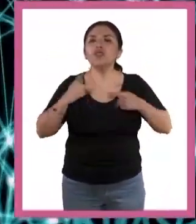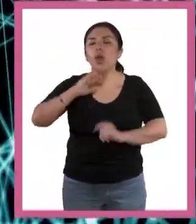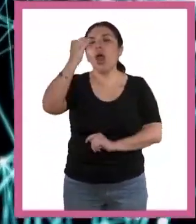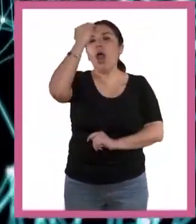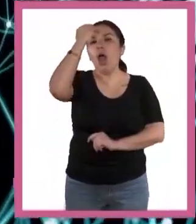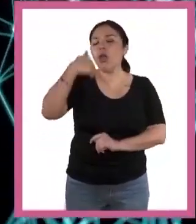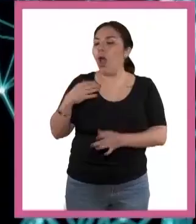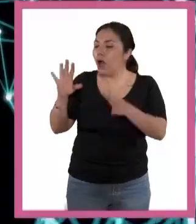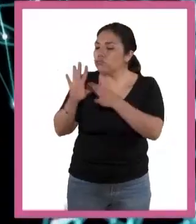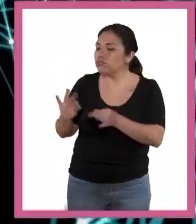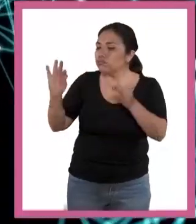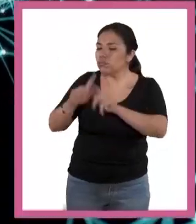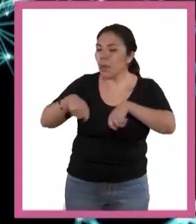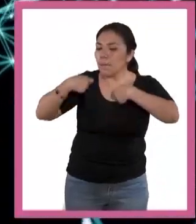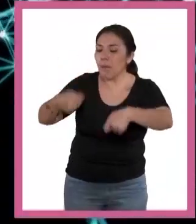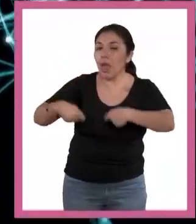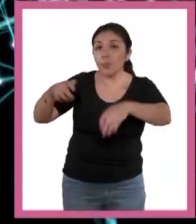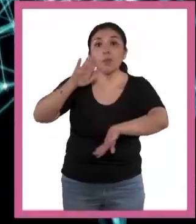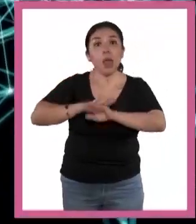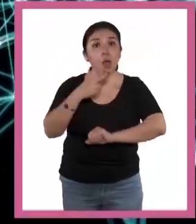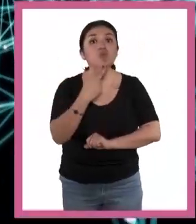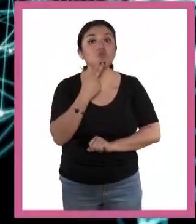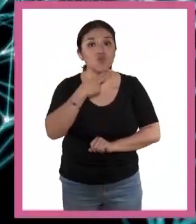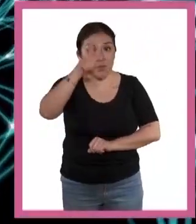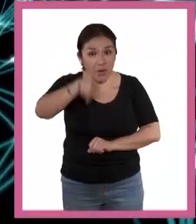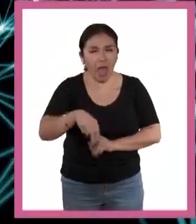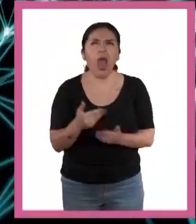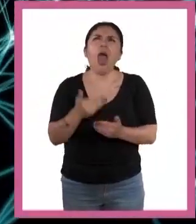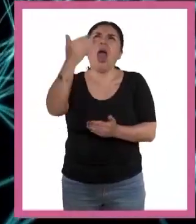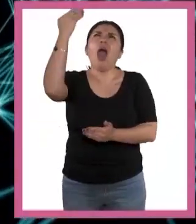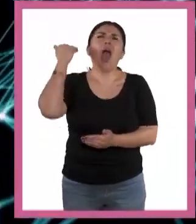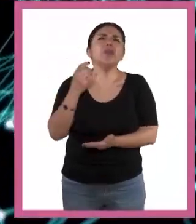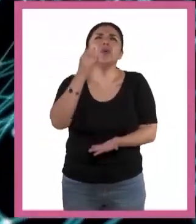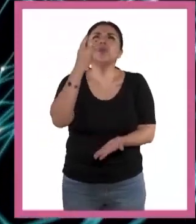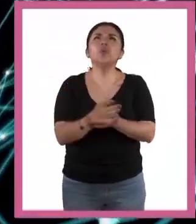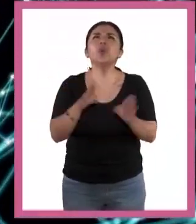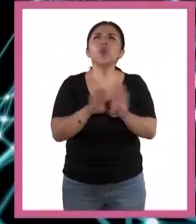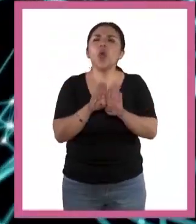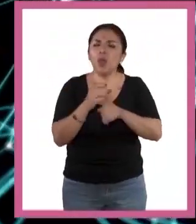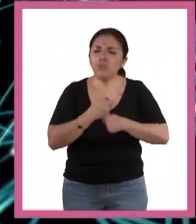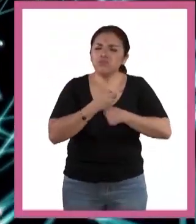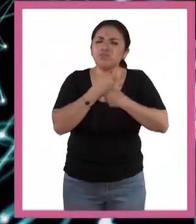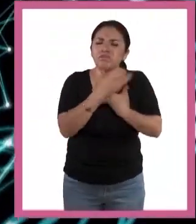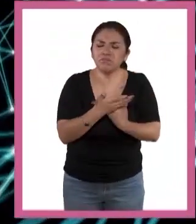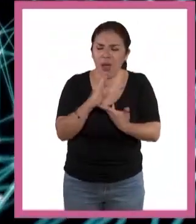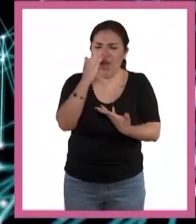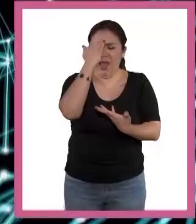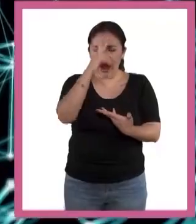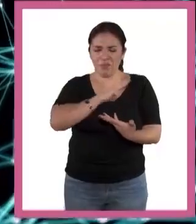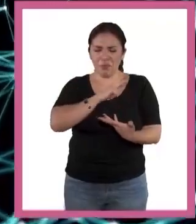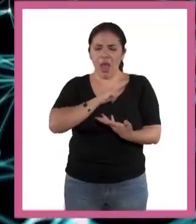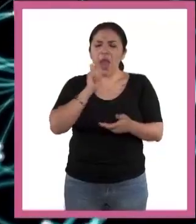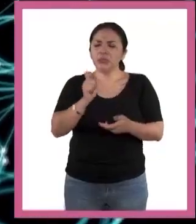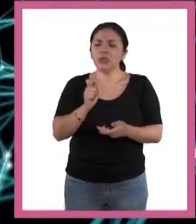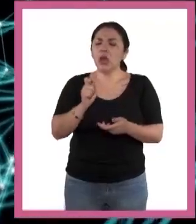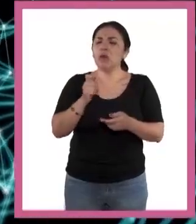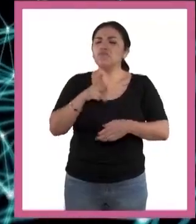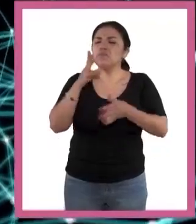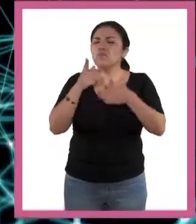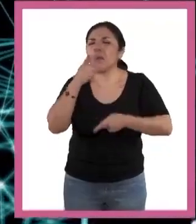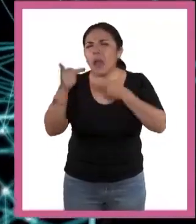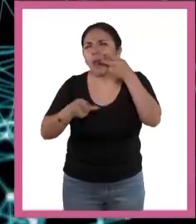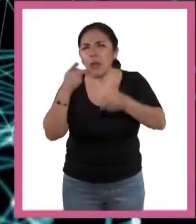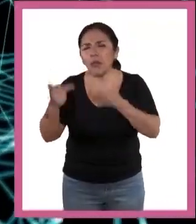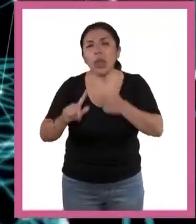que hemos obtenido y que nos es útil. Antes, solo podíamos transmitir este conocimiento oralmente, pero